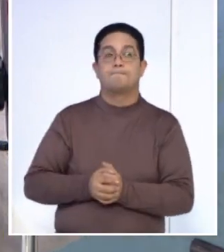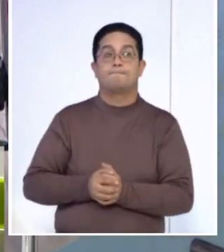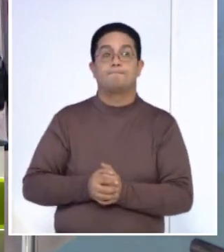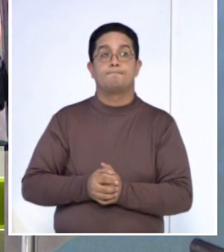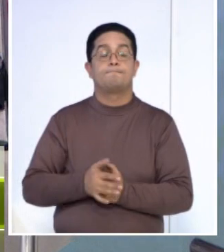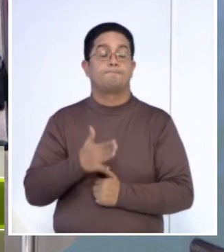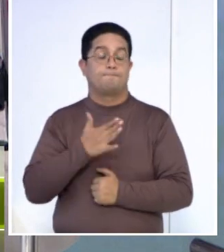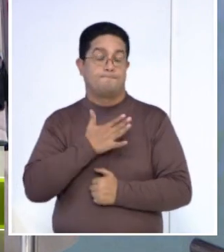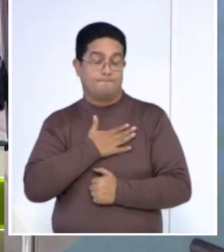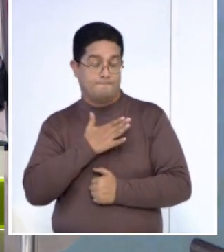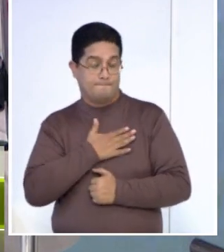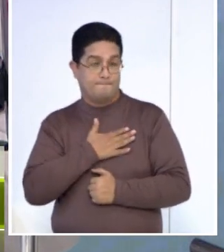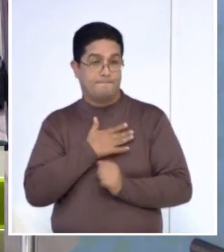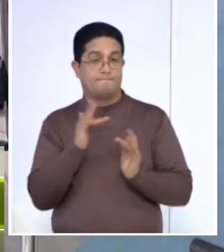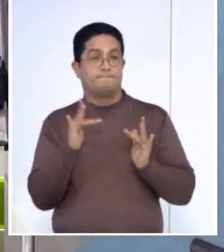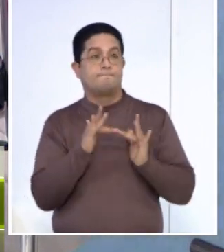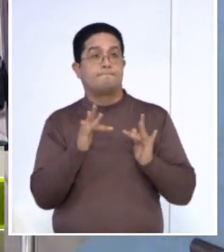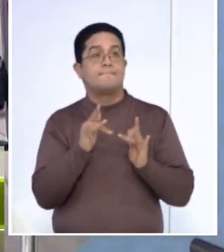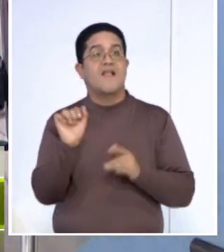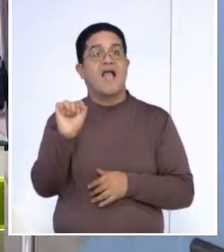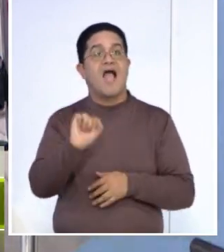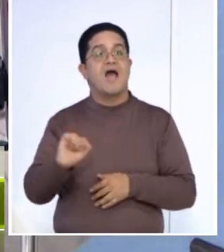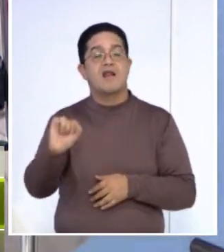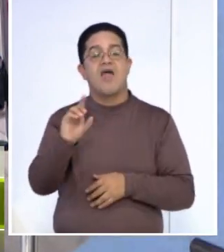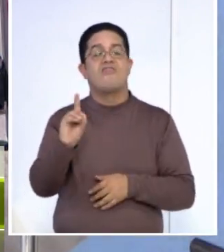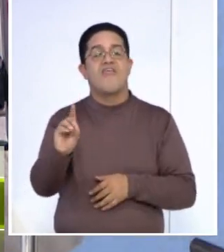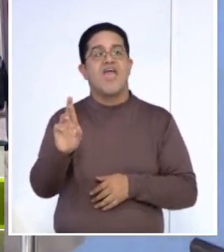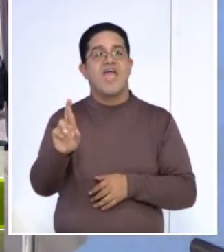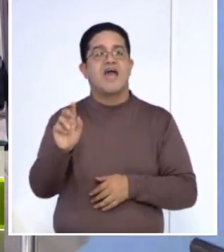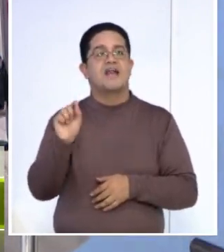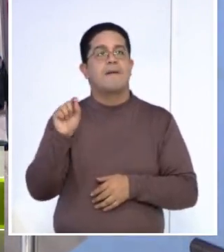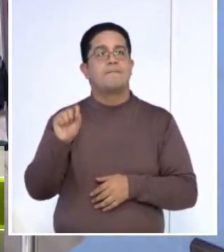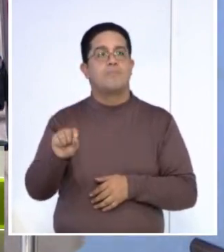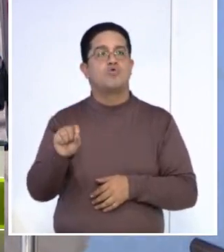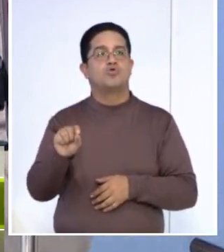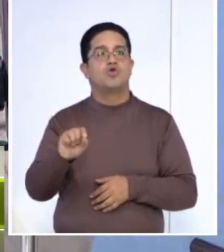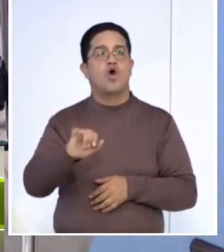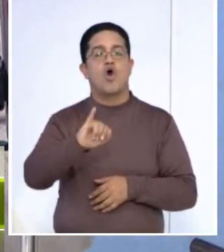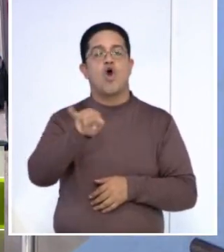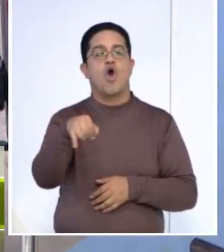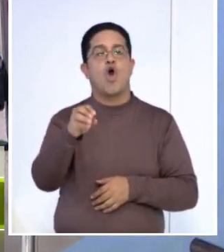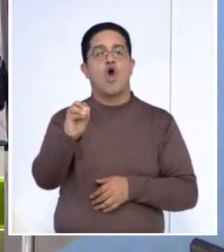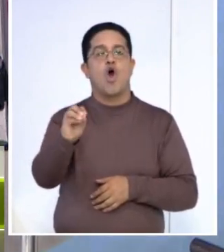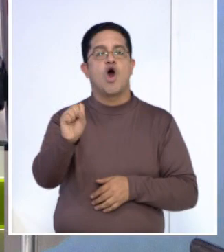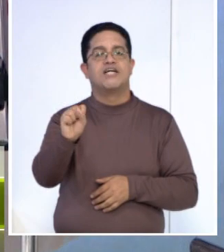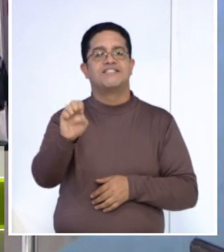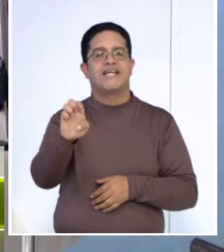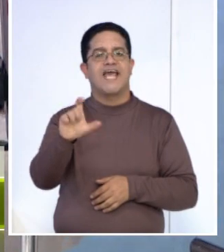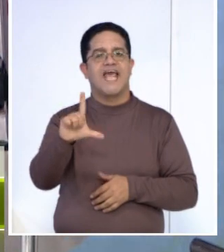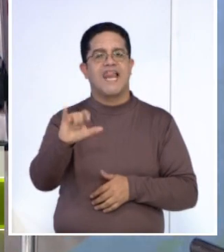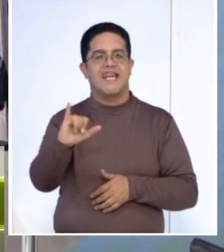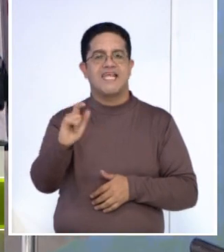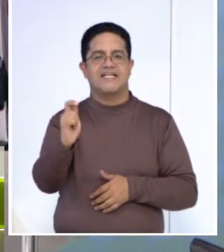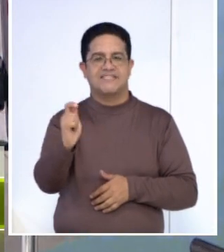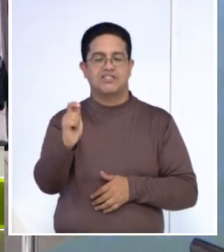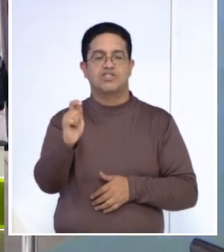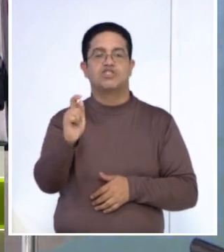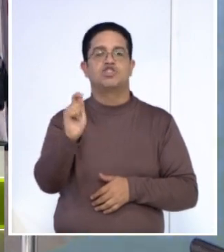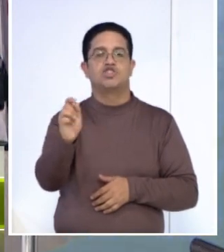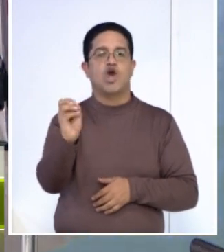de mis redes sociales, arroba DR punto, o sea, doctor abreviado, José Luis Torres. También pongo las de la Asociación